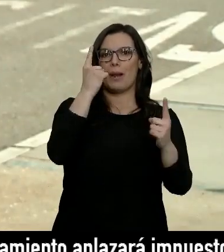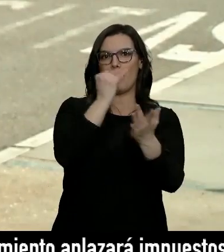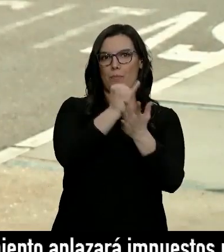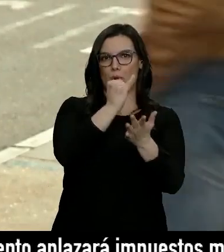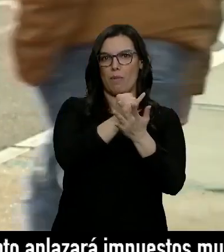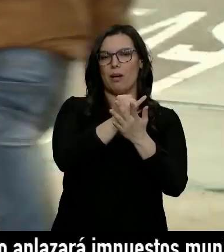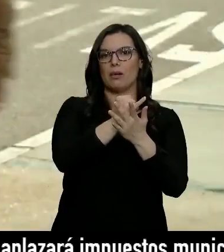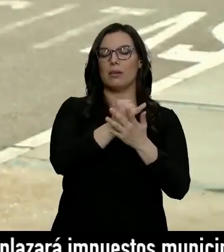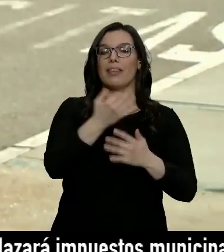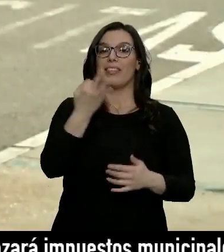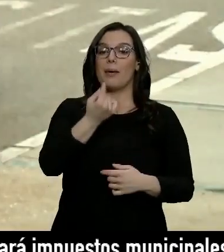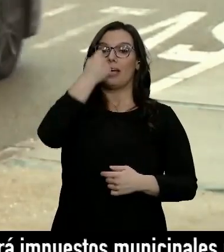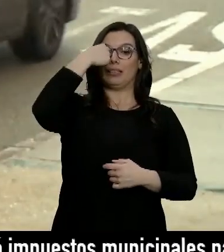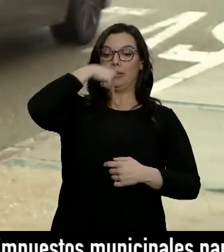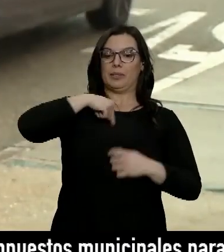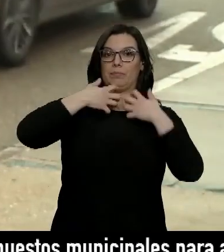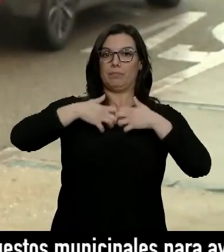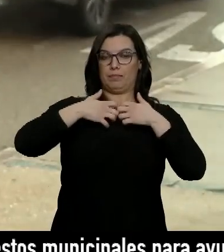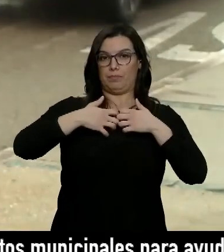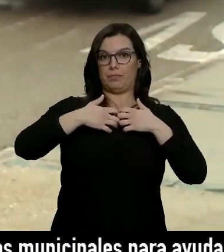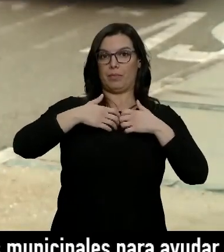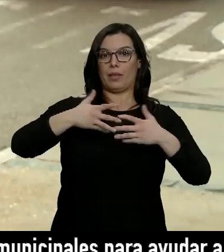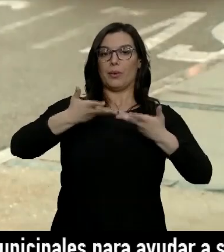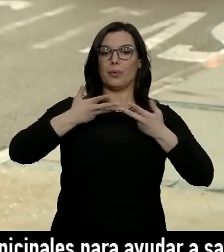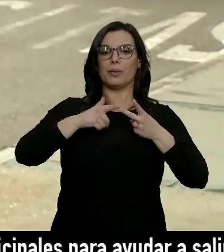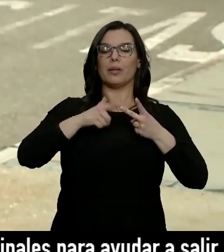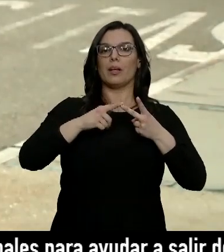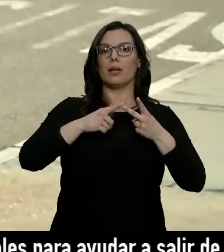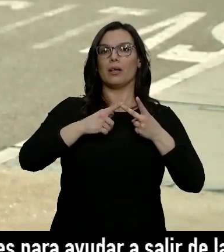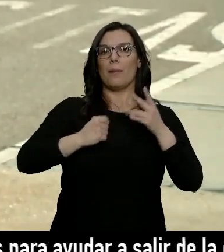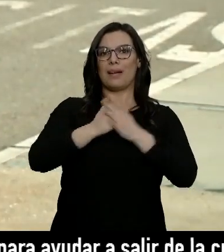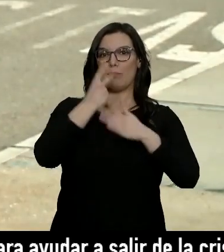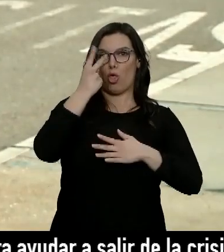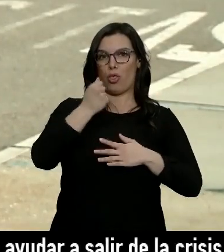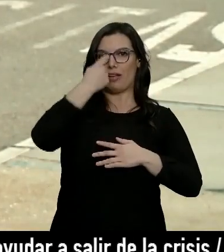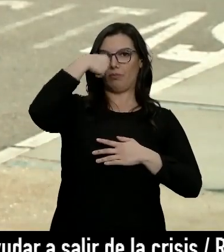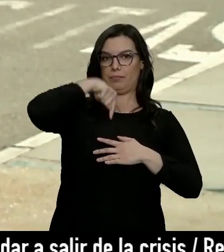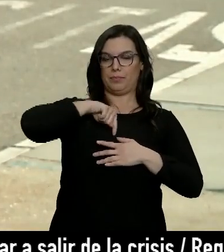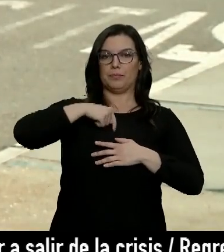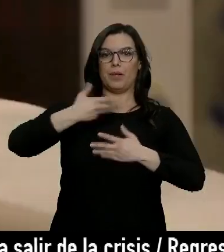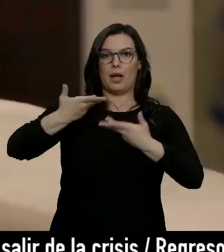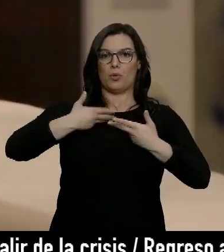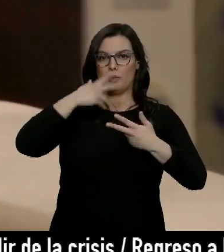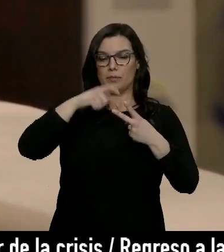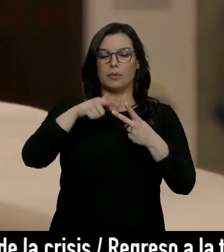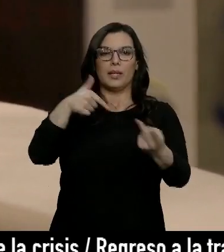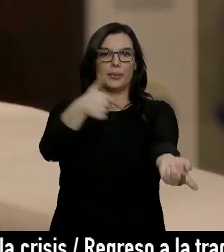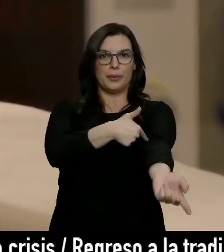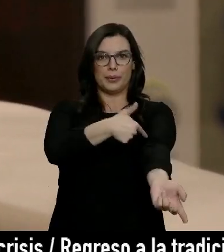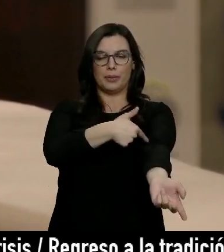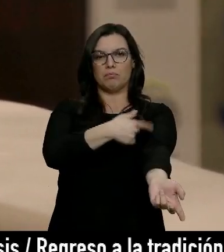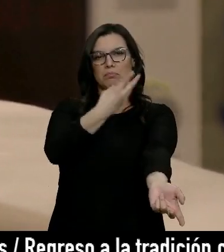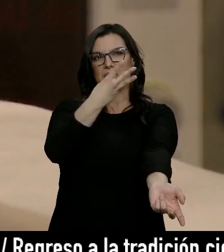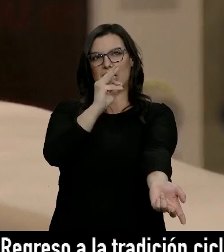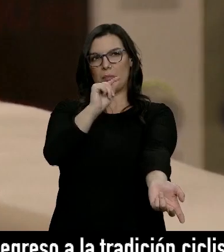estén intubados, que no lleven más allá de 48 horas en la intubación y se aplica venoso 30 minutos,